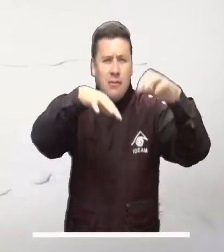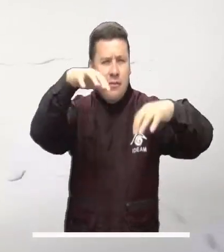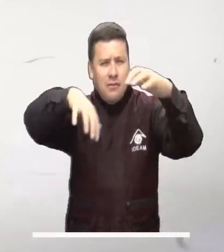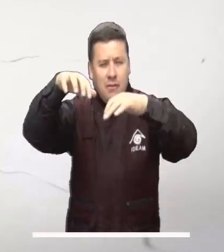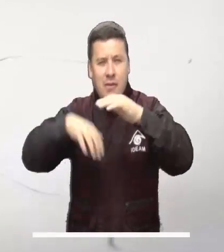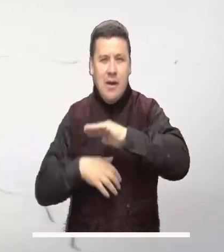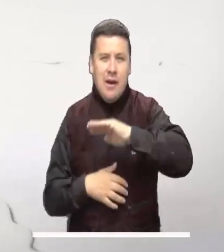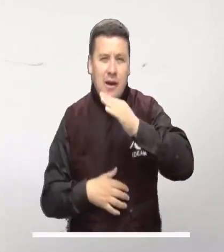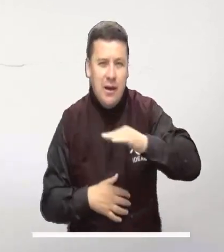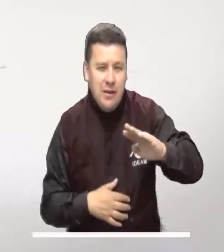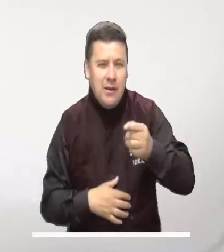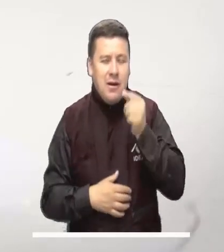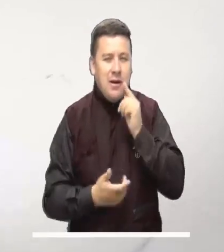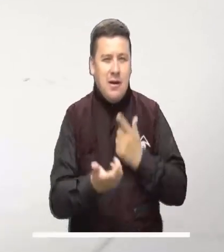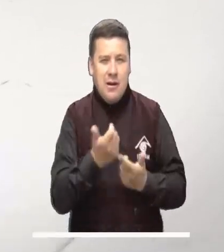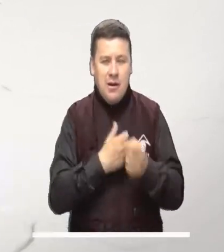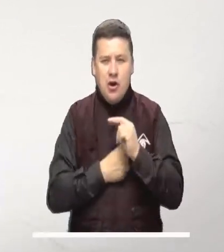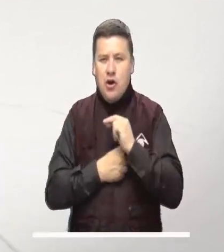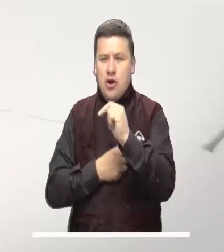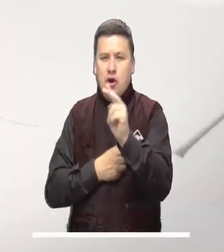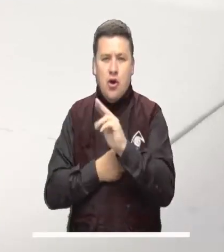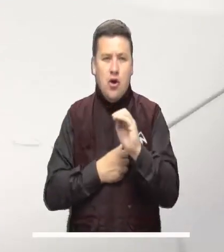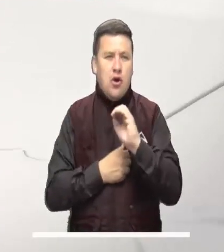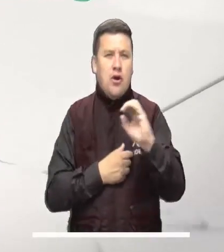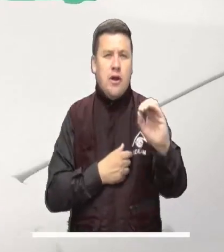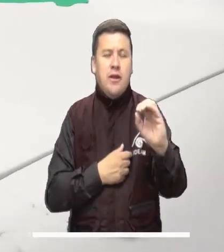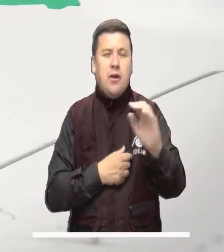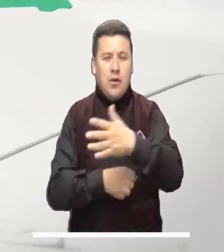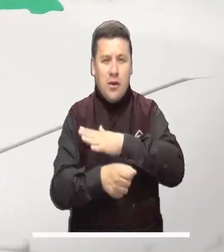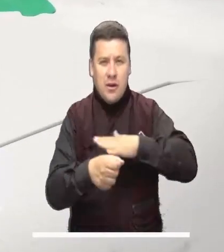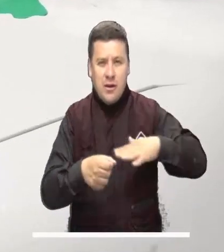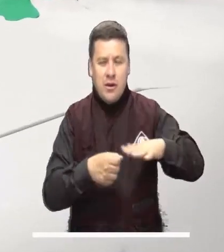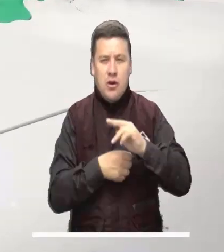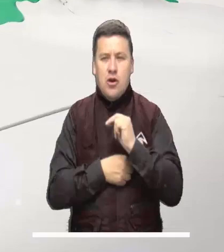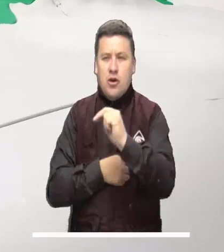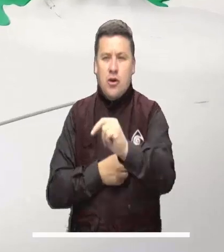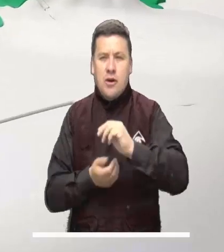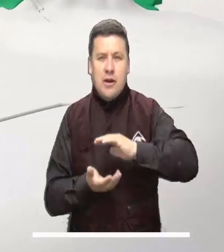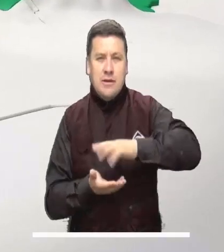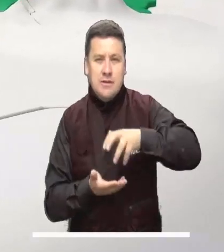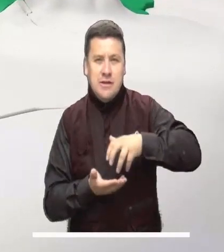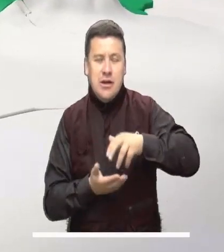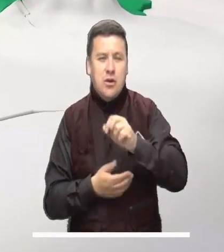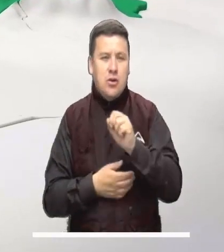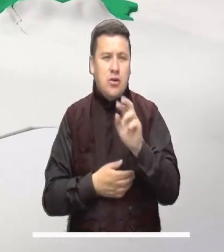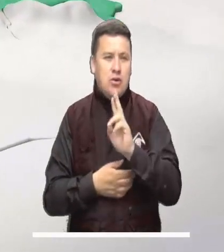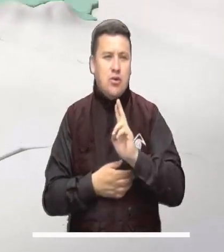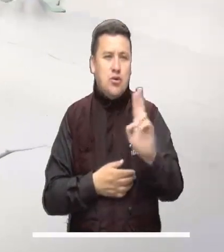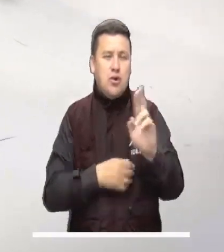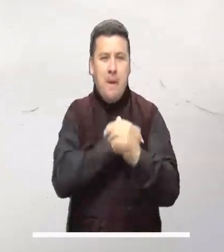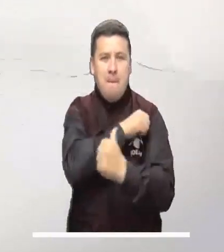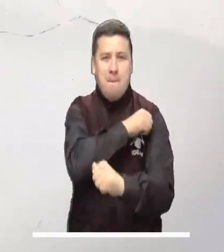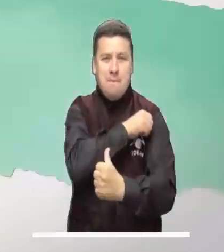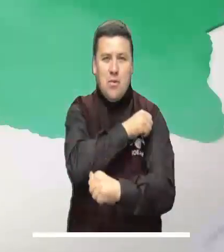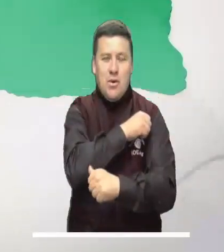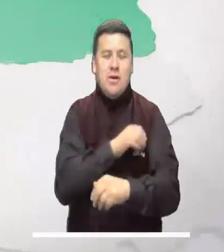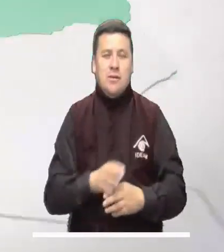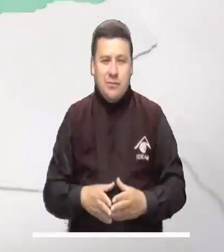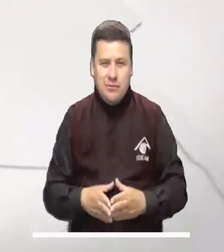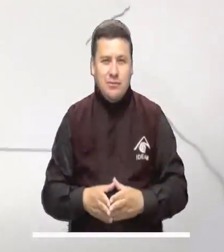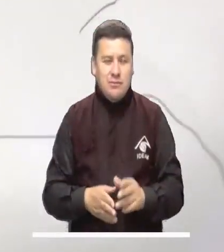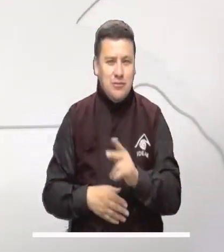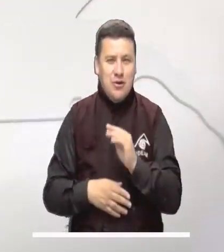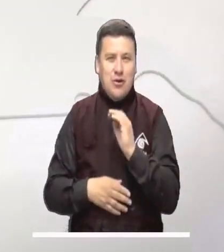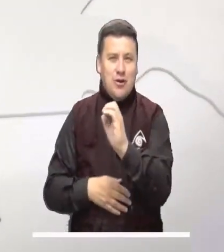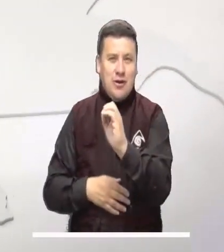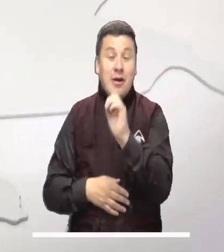estiman lluvias moderadas sobre sectores de Antioquia, Eje Cafetero, Norte y Oriente de Cundinamarca, Norte de Santander y Suroccidente